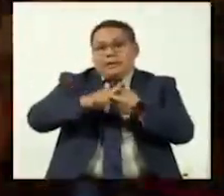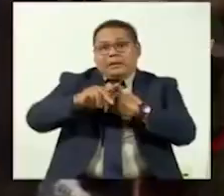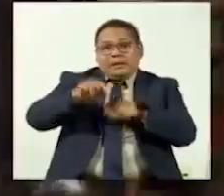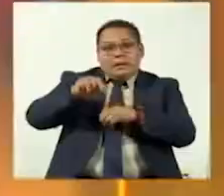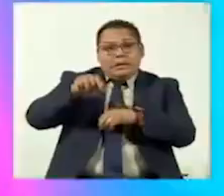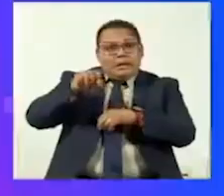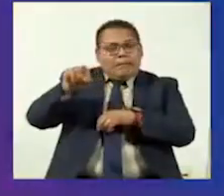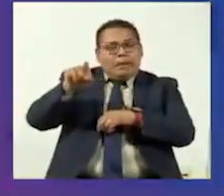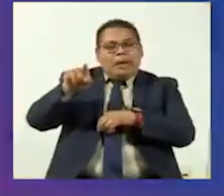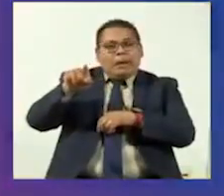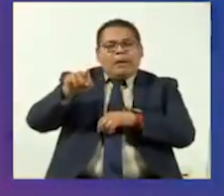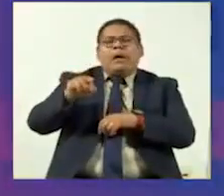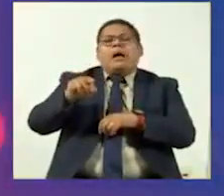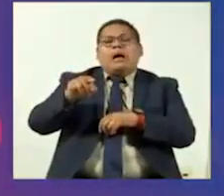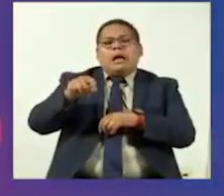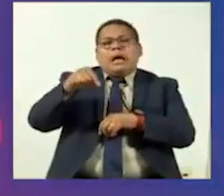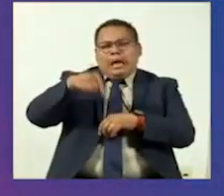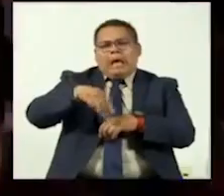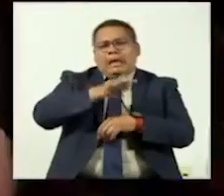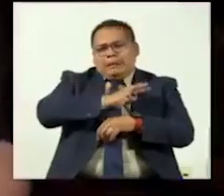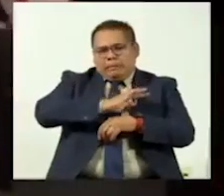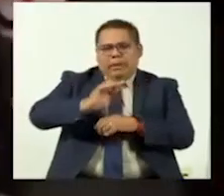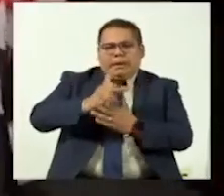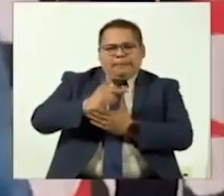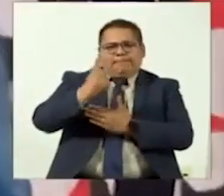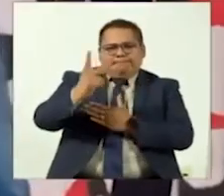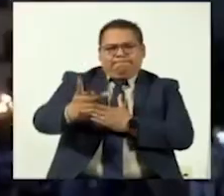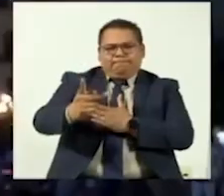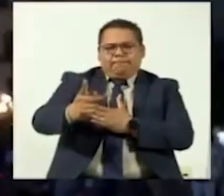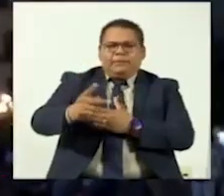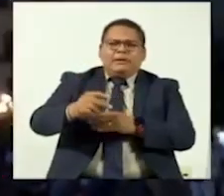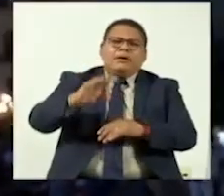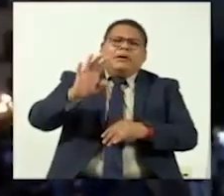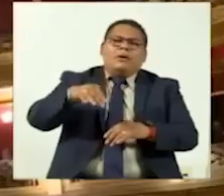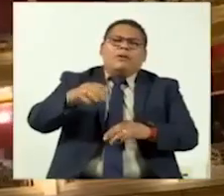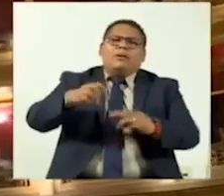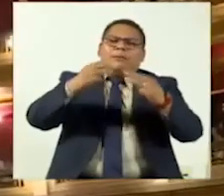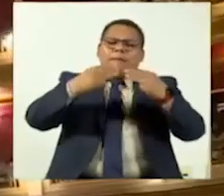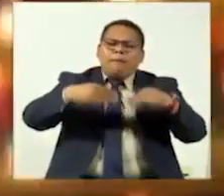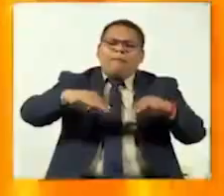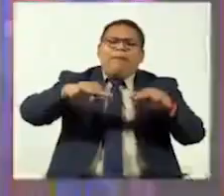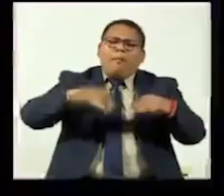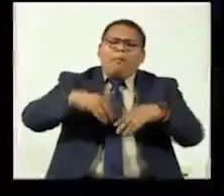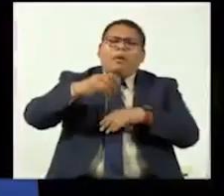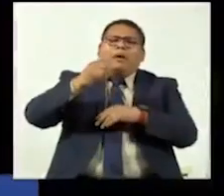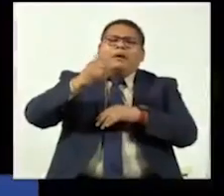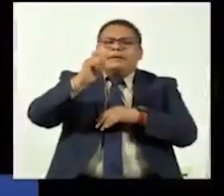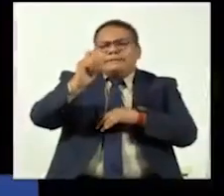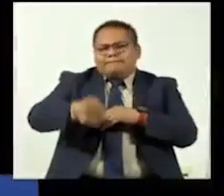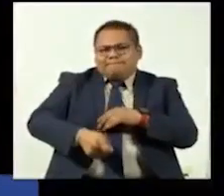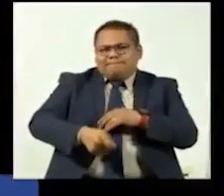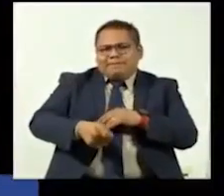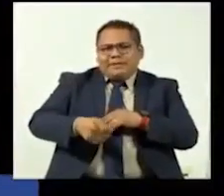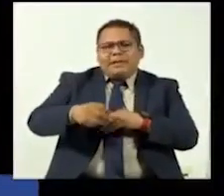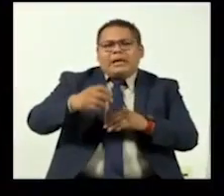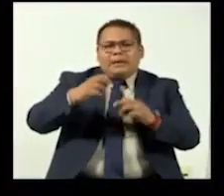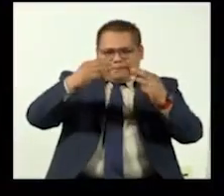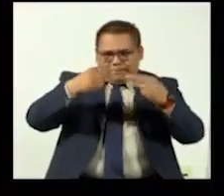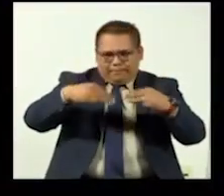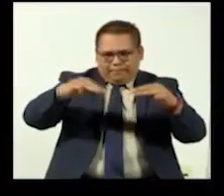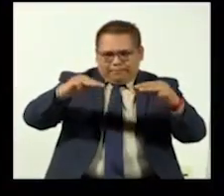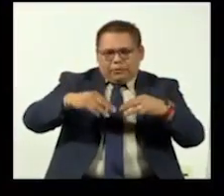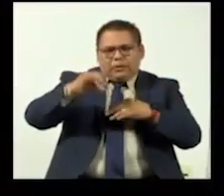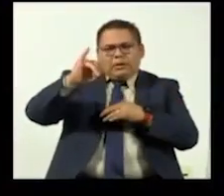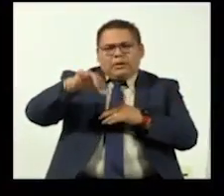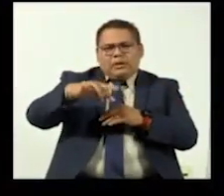considerados dentro de las categorías nominadas. ¿Qué es ser músico independiente? Porque habrá quien diga, bueno, pues es que mi